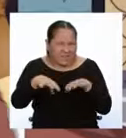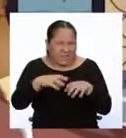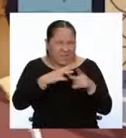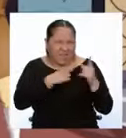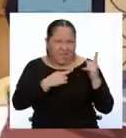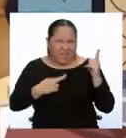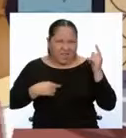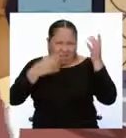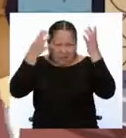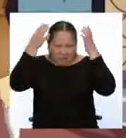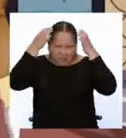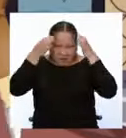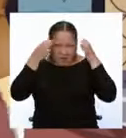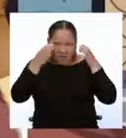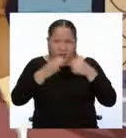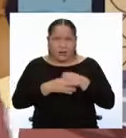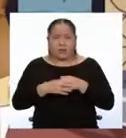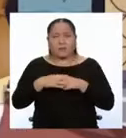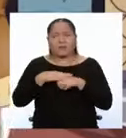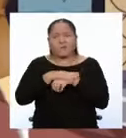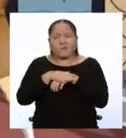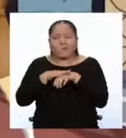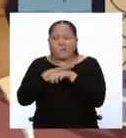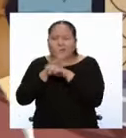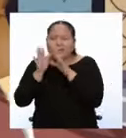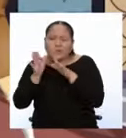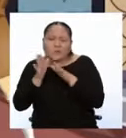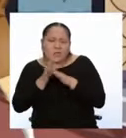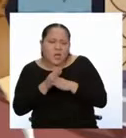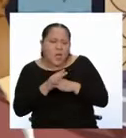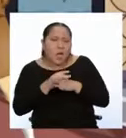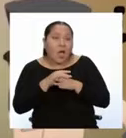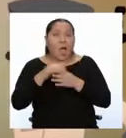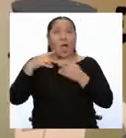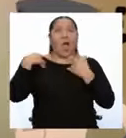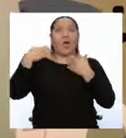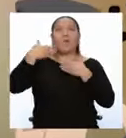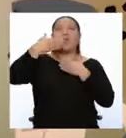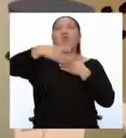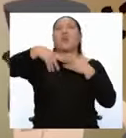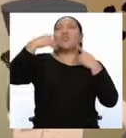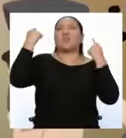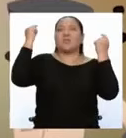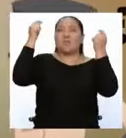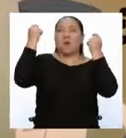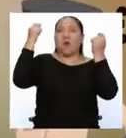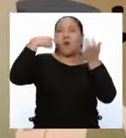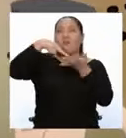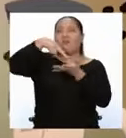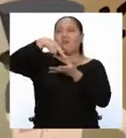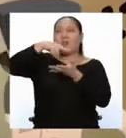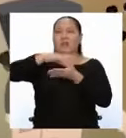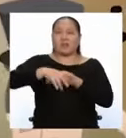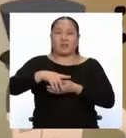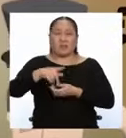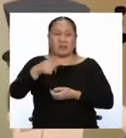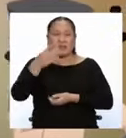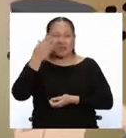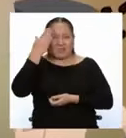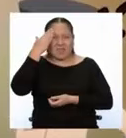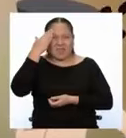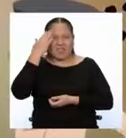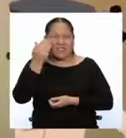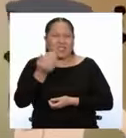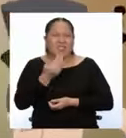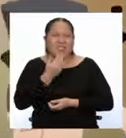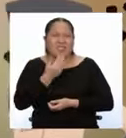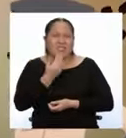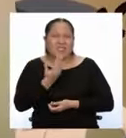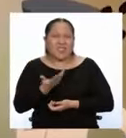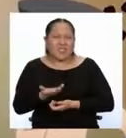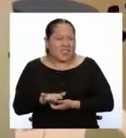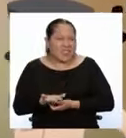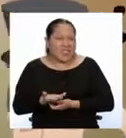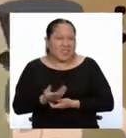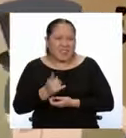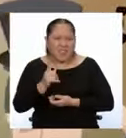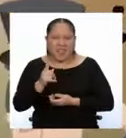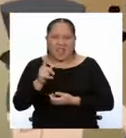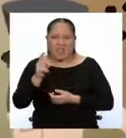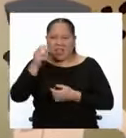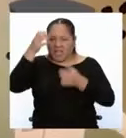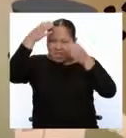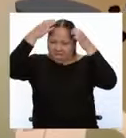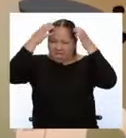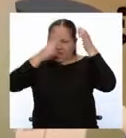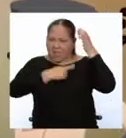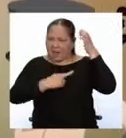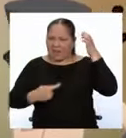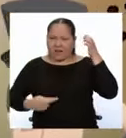él estaba planificando su próxima fiesta en el palacio. ¿Sabes quién era el rey tan despreocupado que